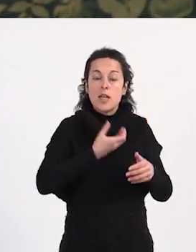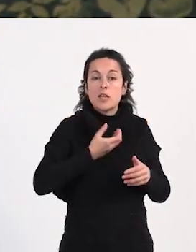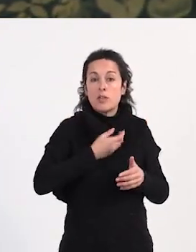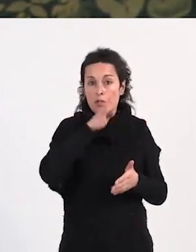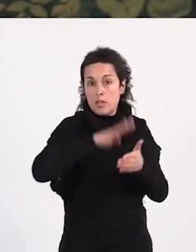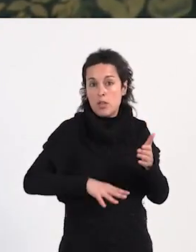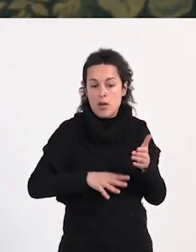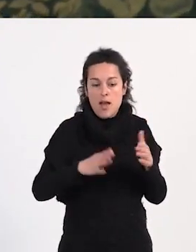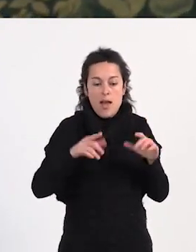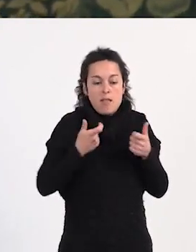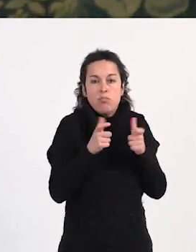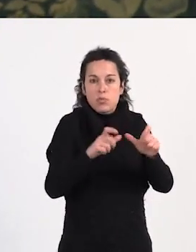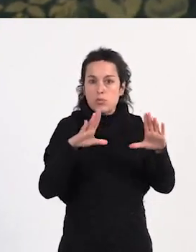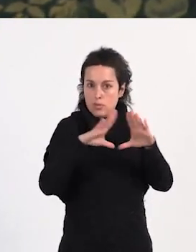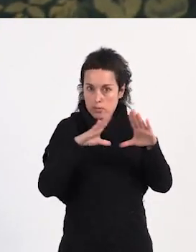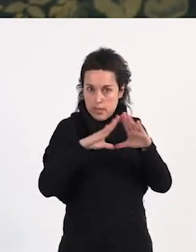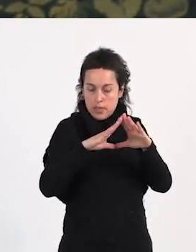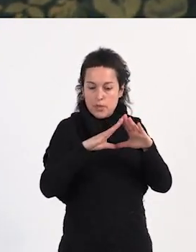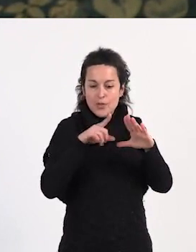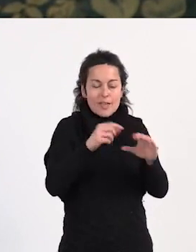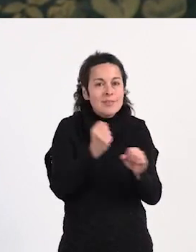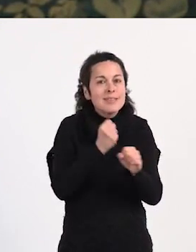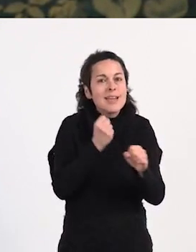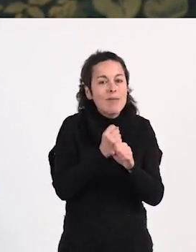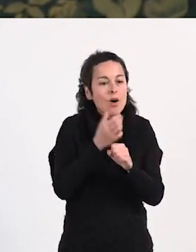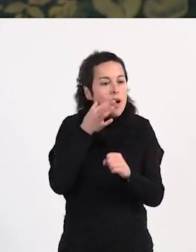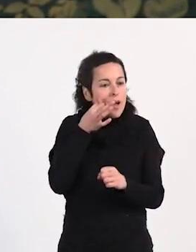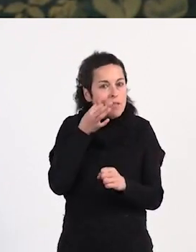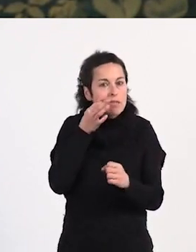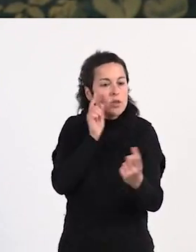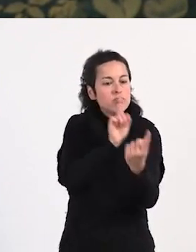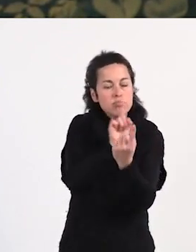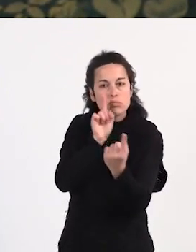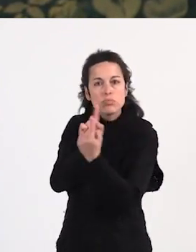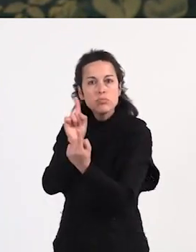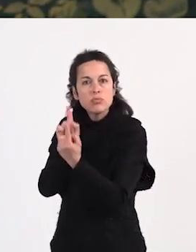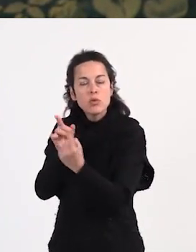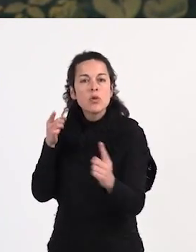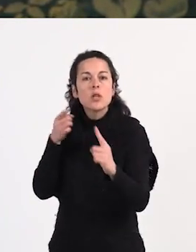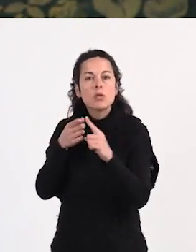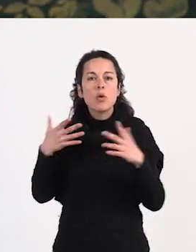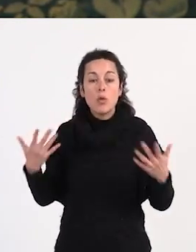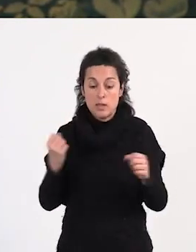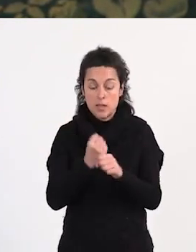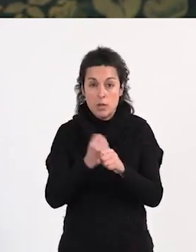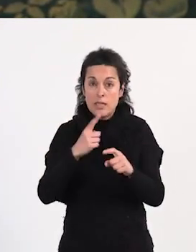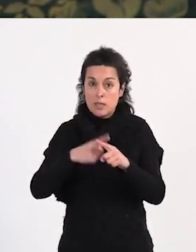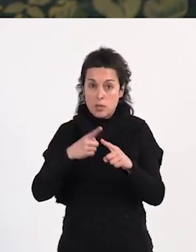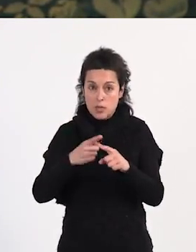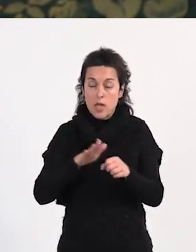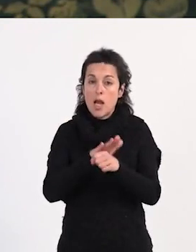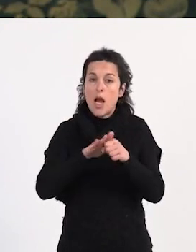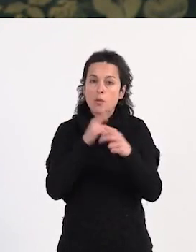Ayuntamiento de Barcelona, realizando un trabajo in situ para conocer las necesidades que las trabajadoras sexuales tienen